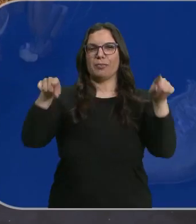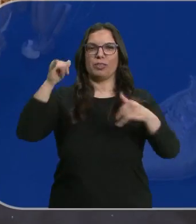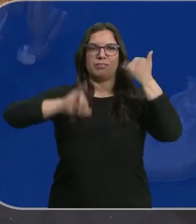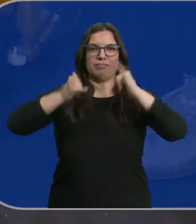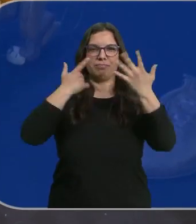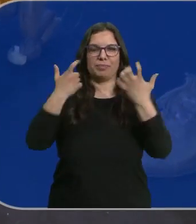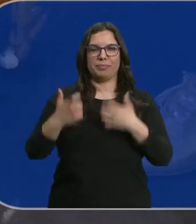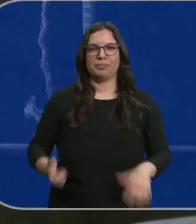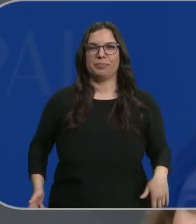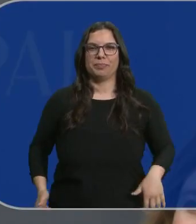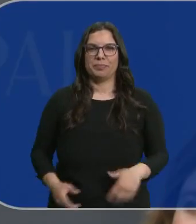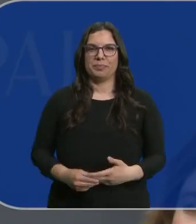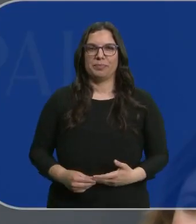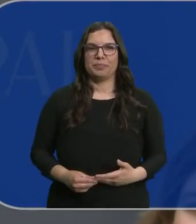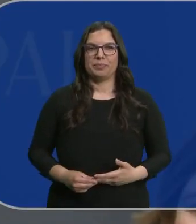Titirimundi.